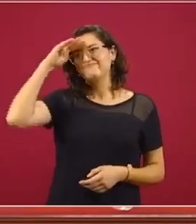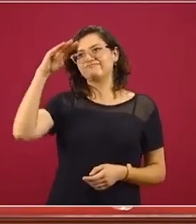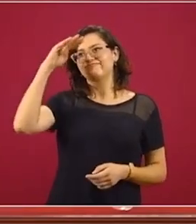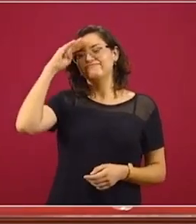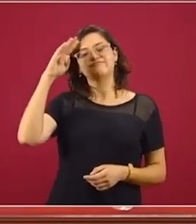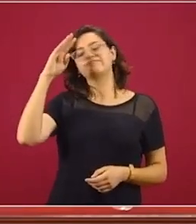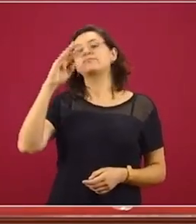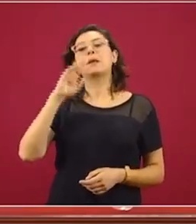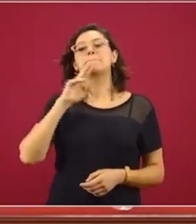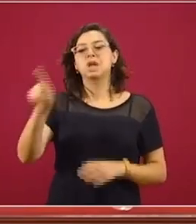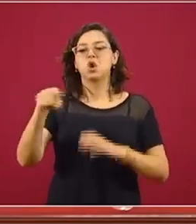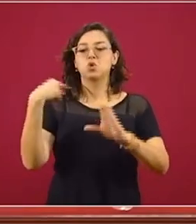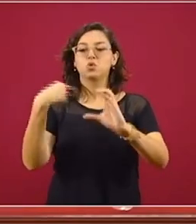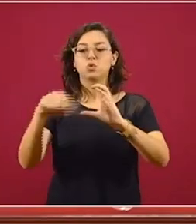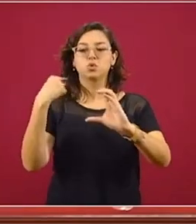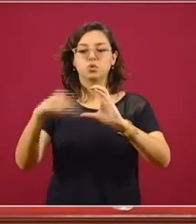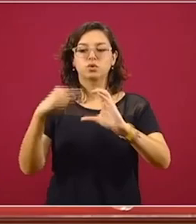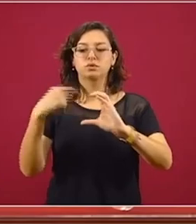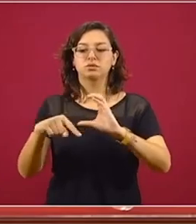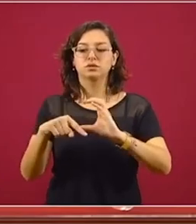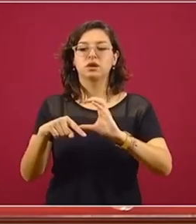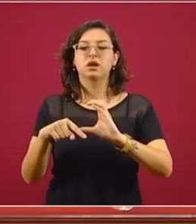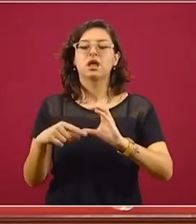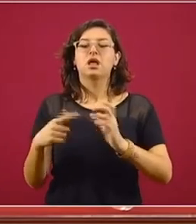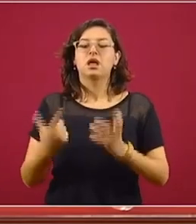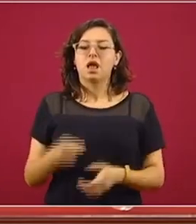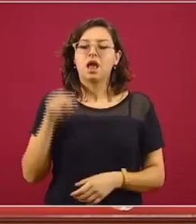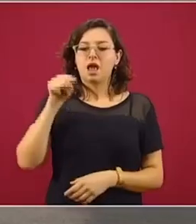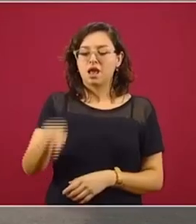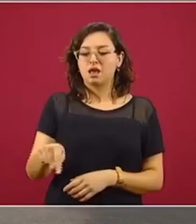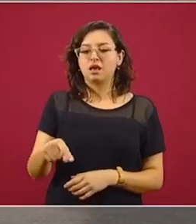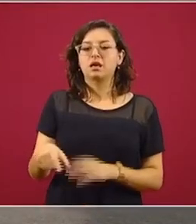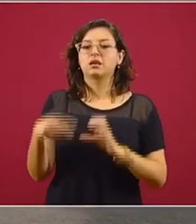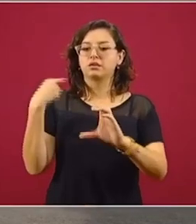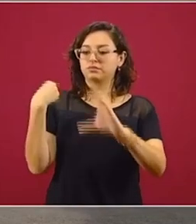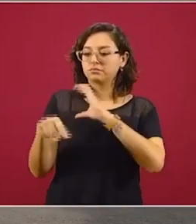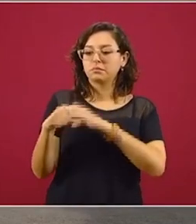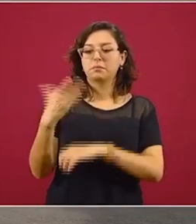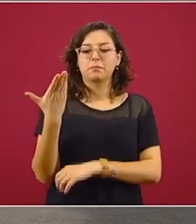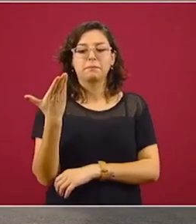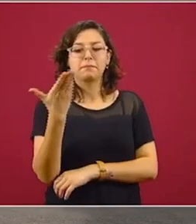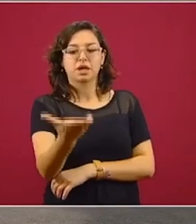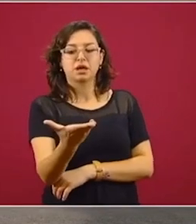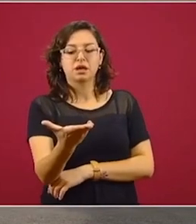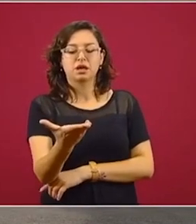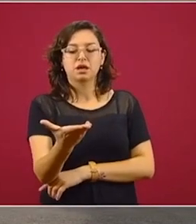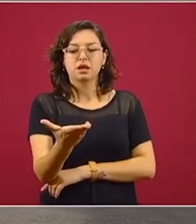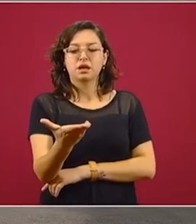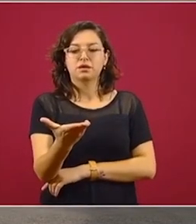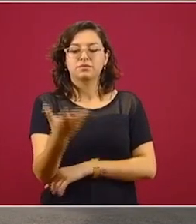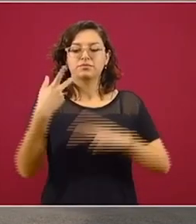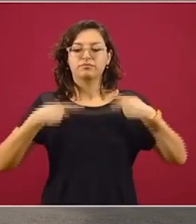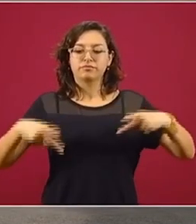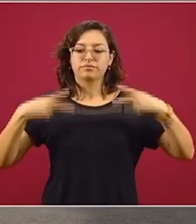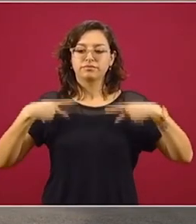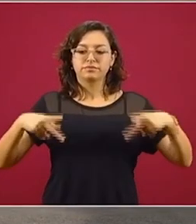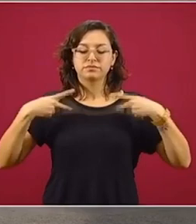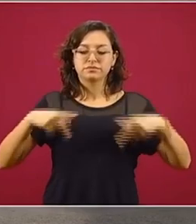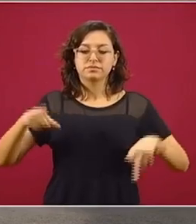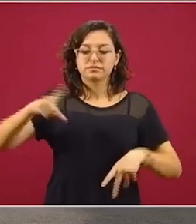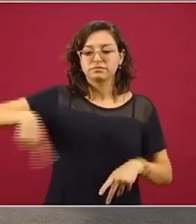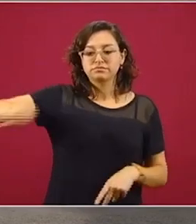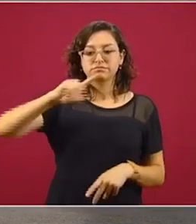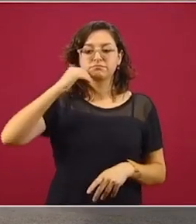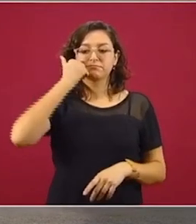Habilitamos un correo electrónico, a través de este correo electrónico se proporcionaba la solicitud por parte de la persona que quisiera